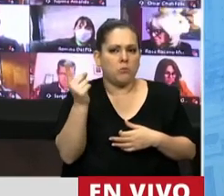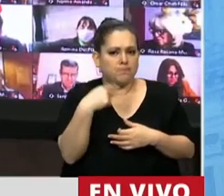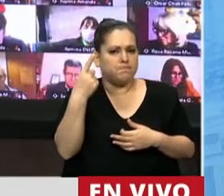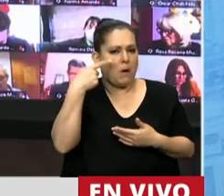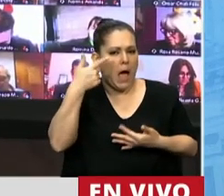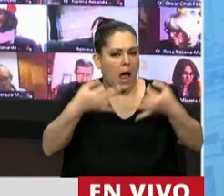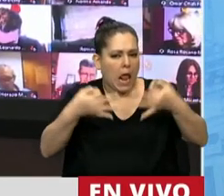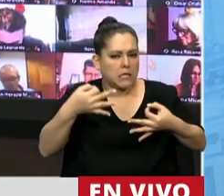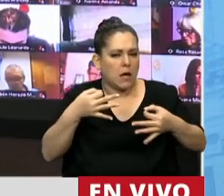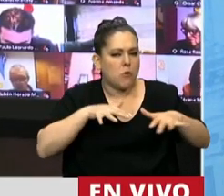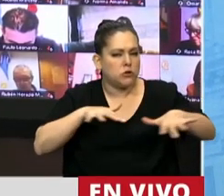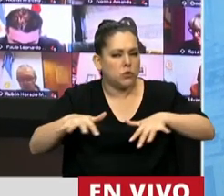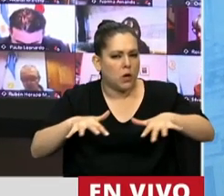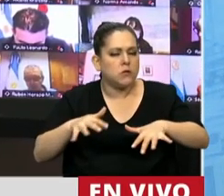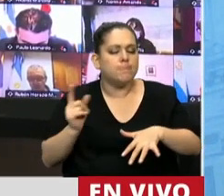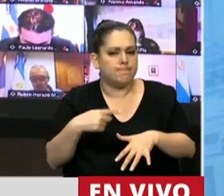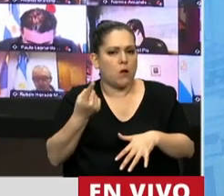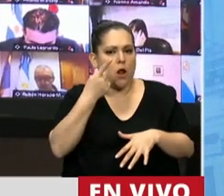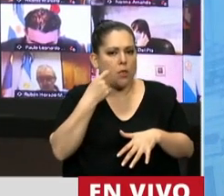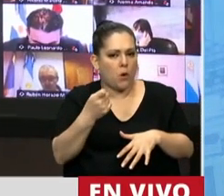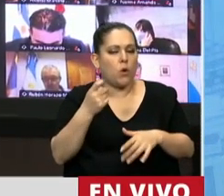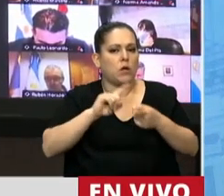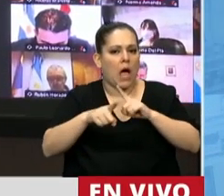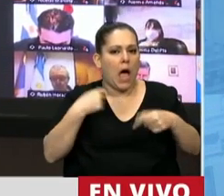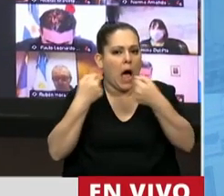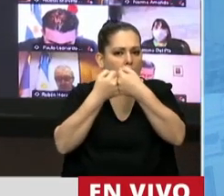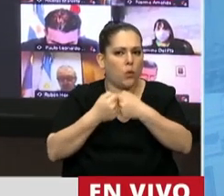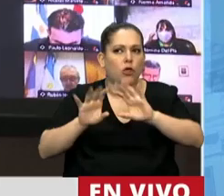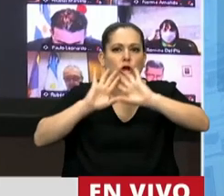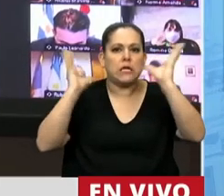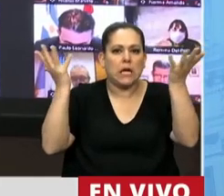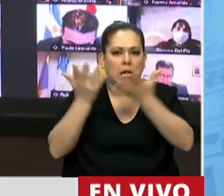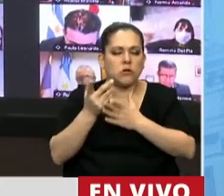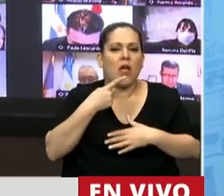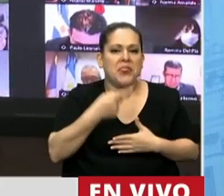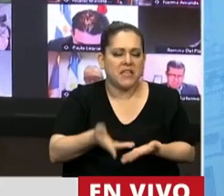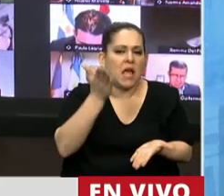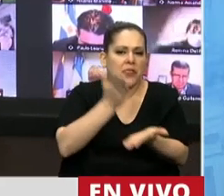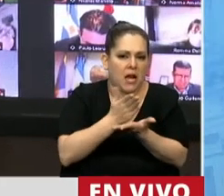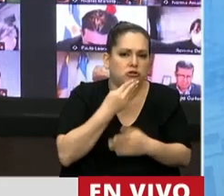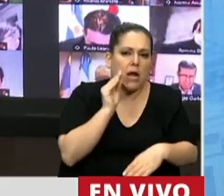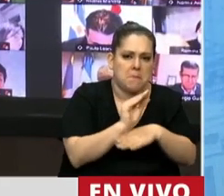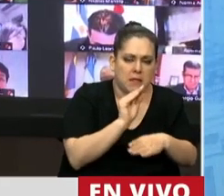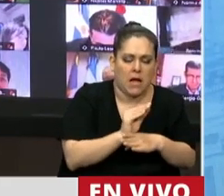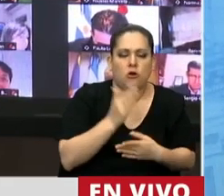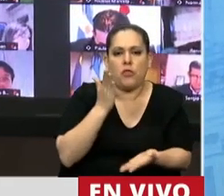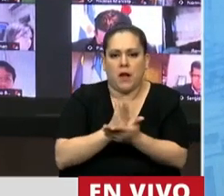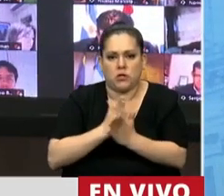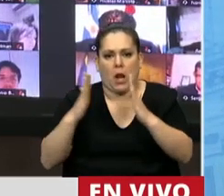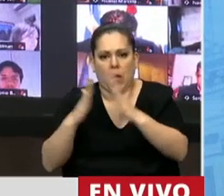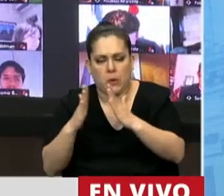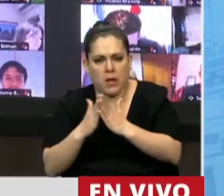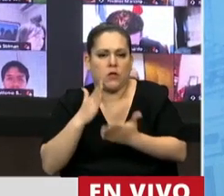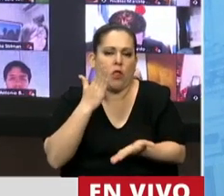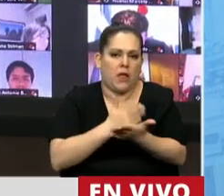vemos que como por un lado nuestros tratados internacionales garantizan el derecho alimentario a la vivienda, a la educación, a la